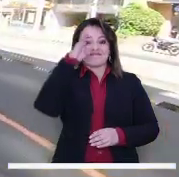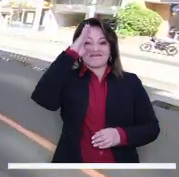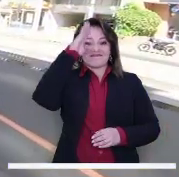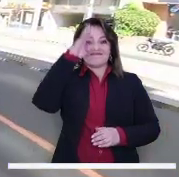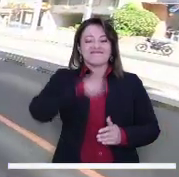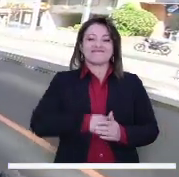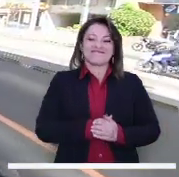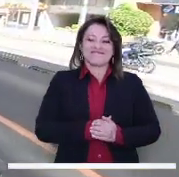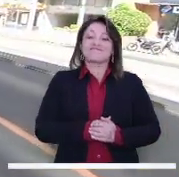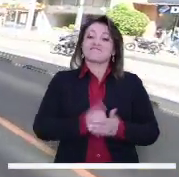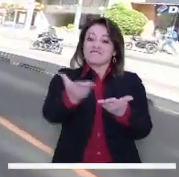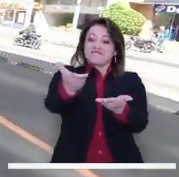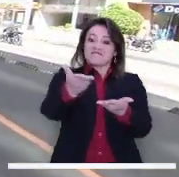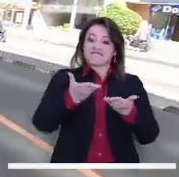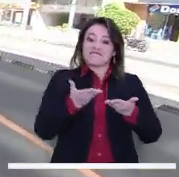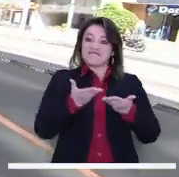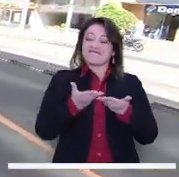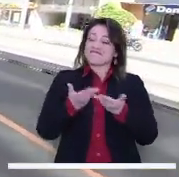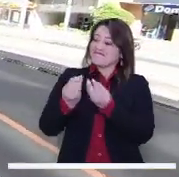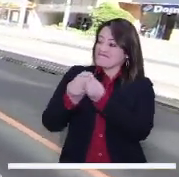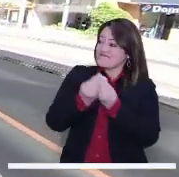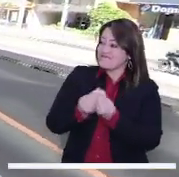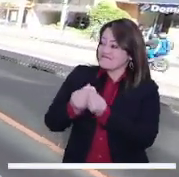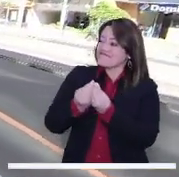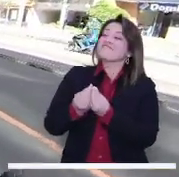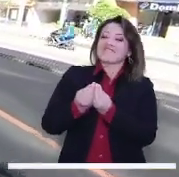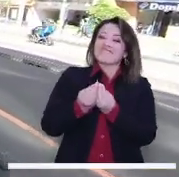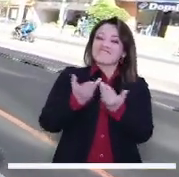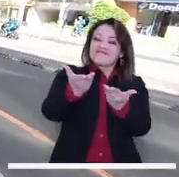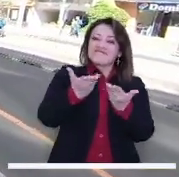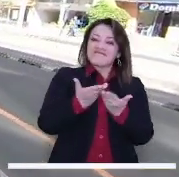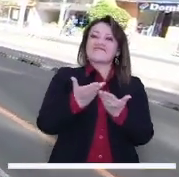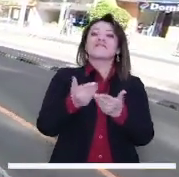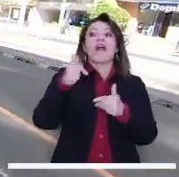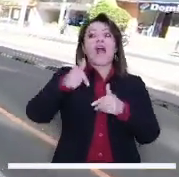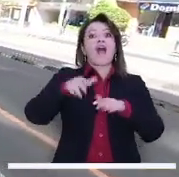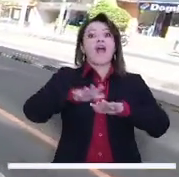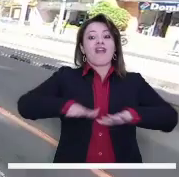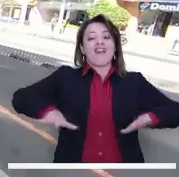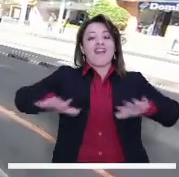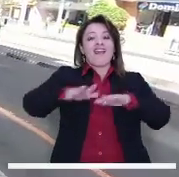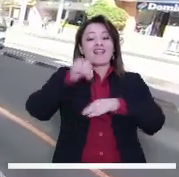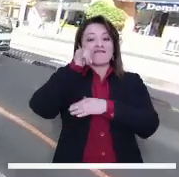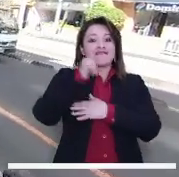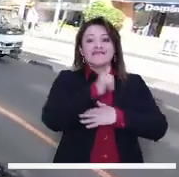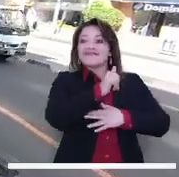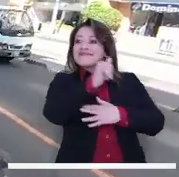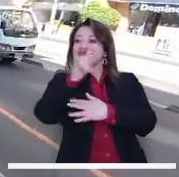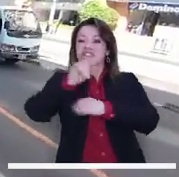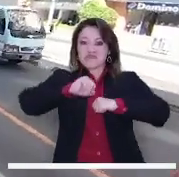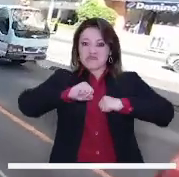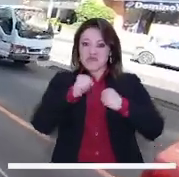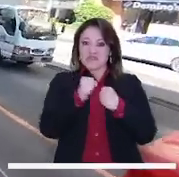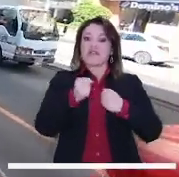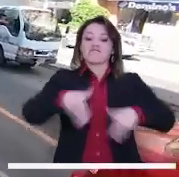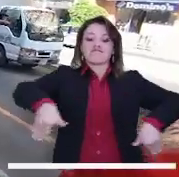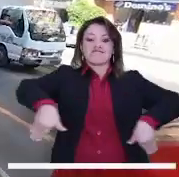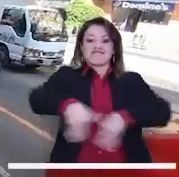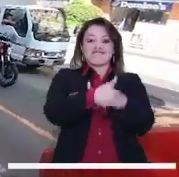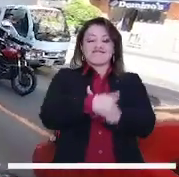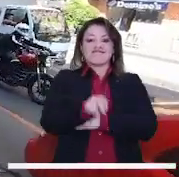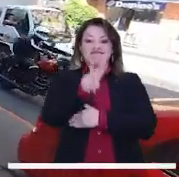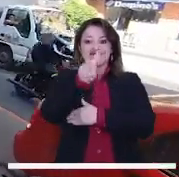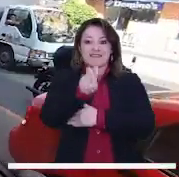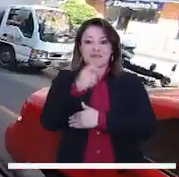Hola, Yuli, ¿cómo estás? Bienvenidos, concejales y televidentes, a este nuevo programa de Bogotá 360. Hoy me encuentro en la